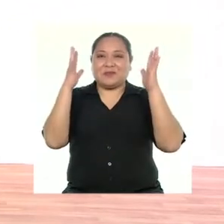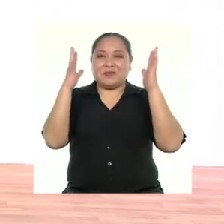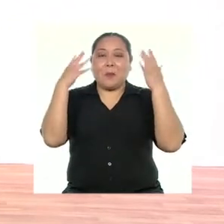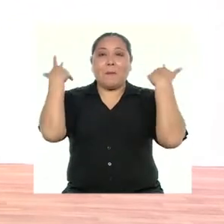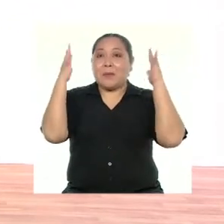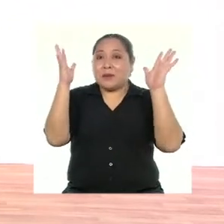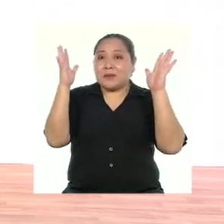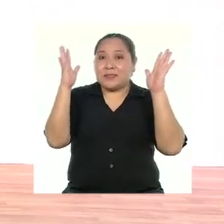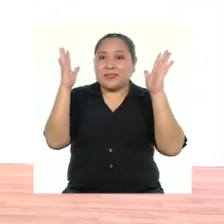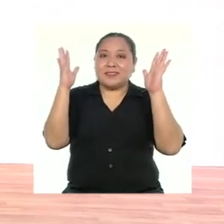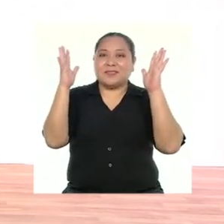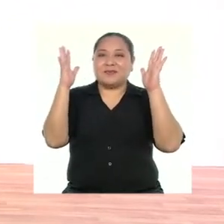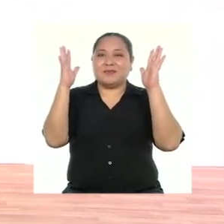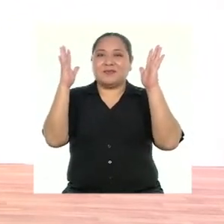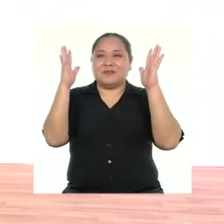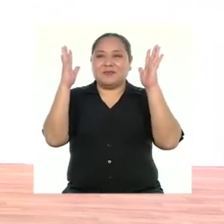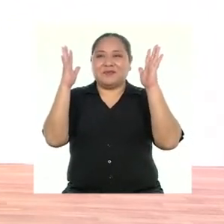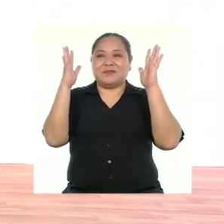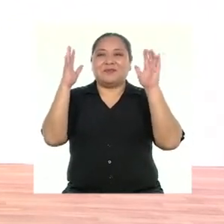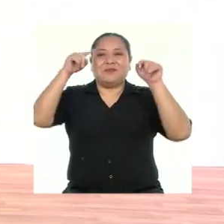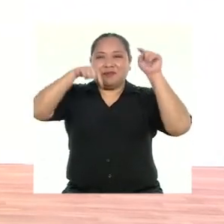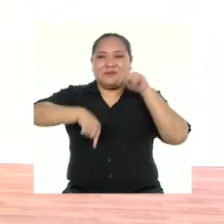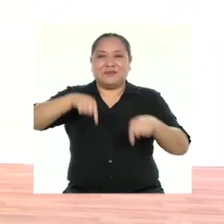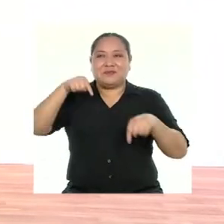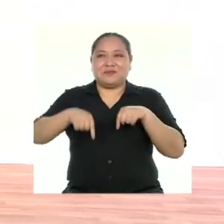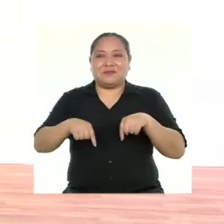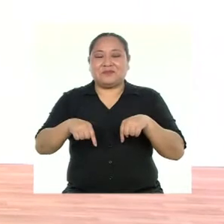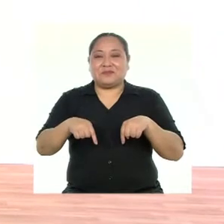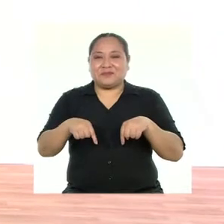Palmas. Pies.